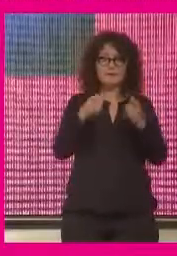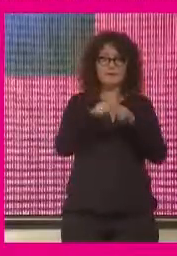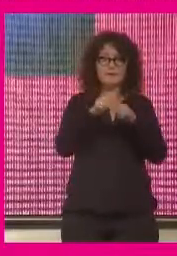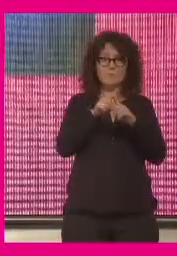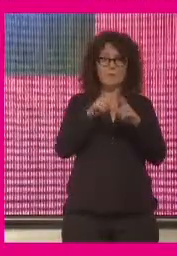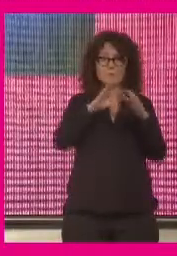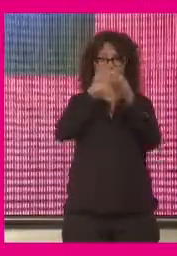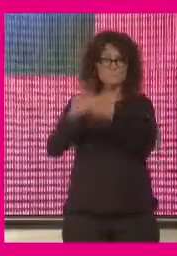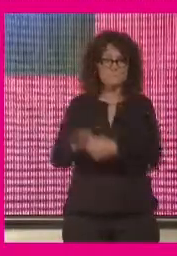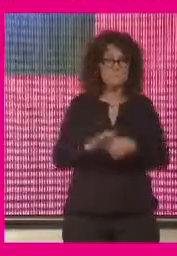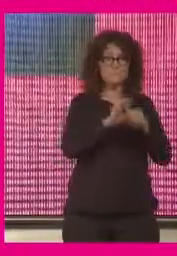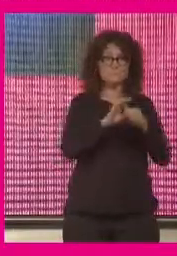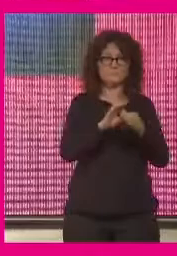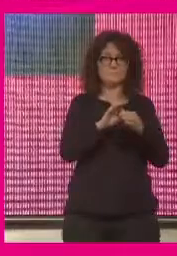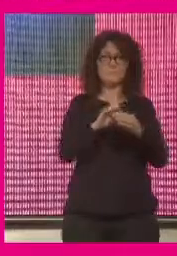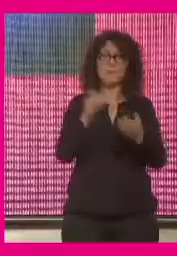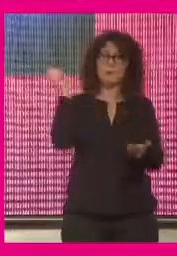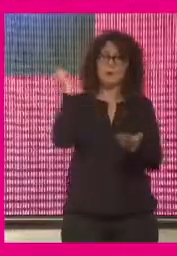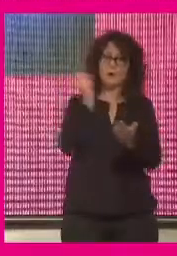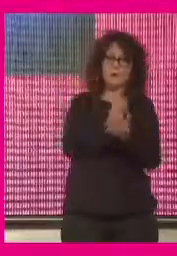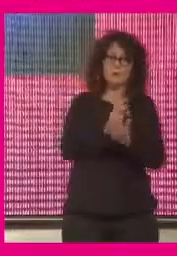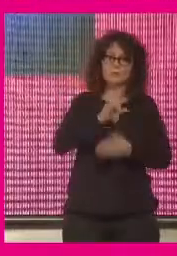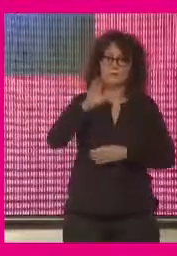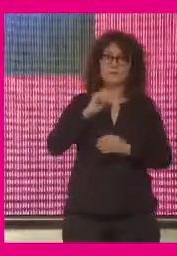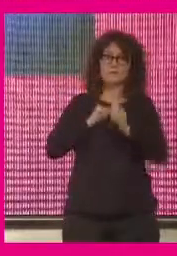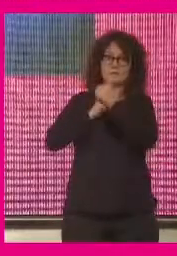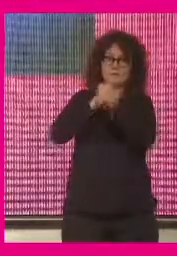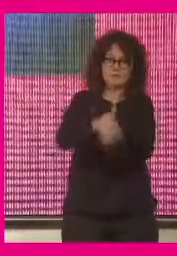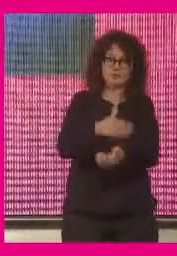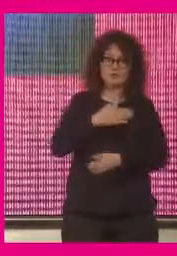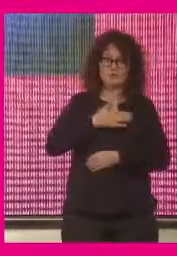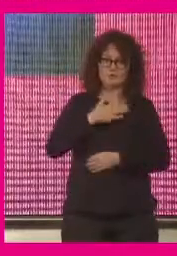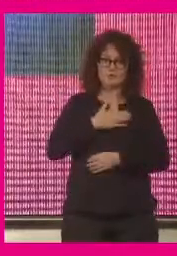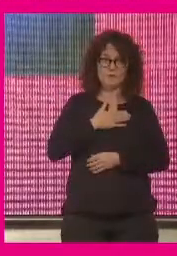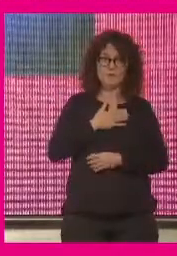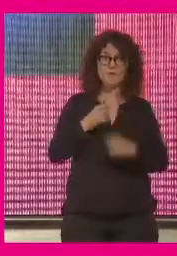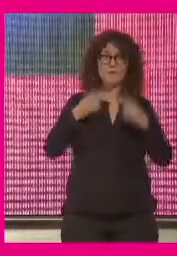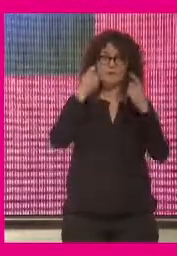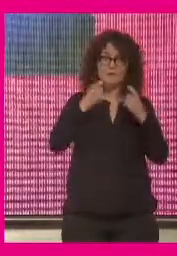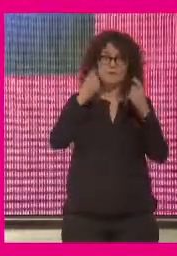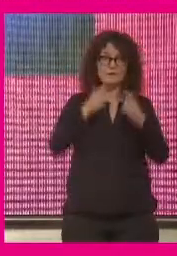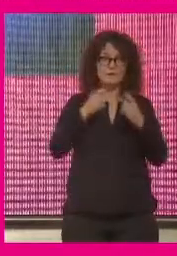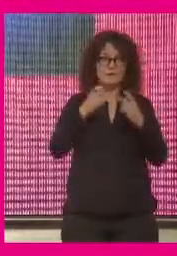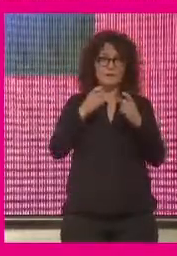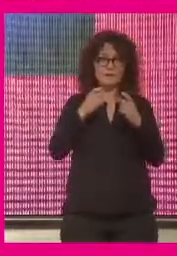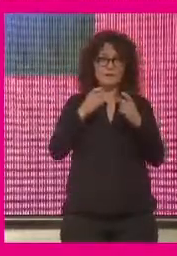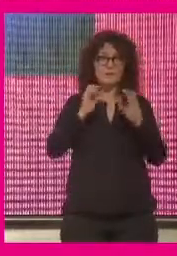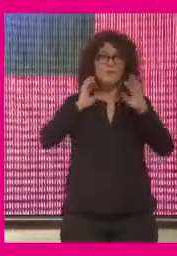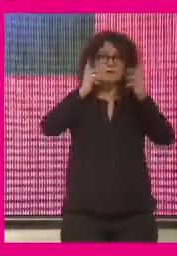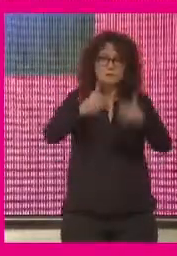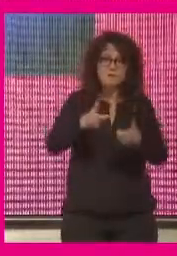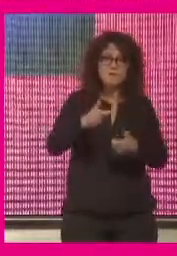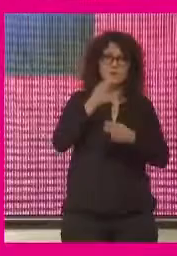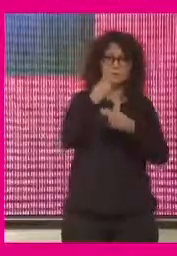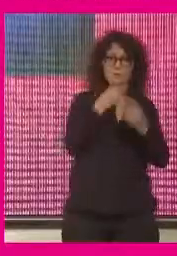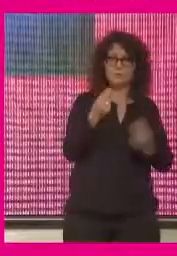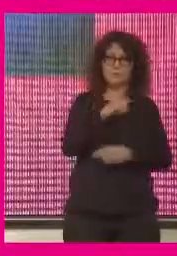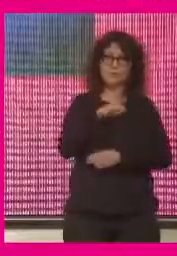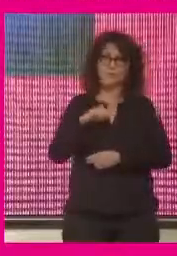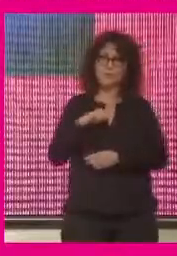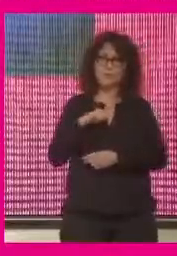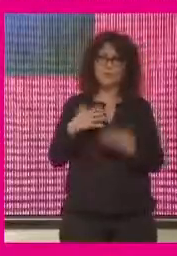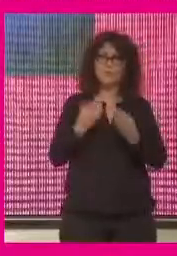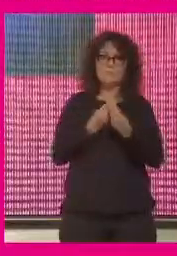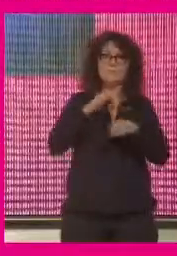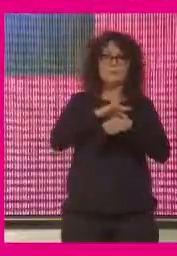apuntar las grandes apuestas del país y hacer que nos sigan y que todos alineemos sobre todo en un esfuerzo de colaboración público-privada y con las